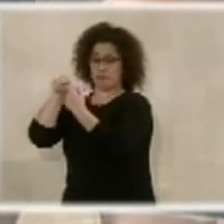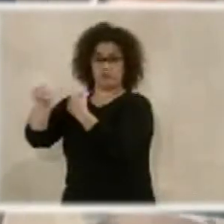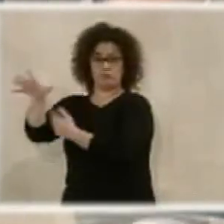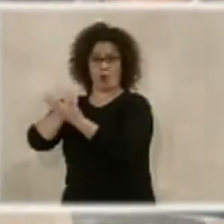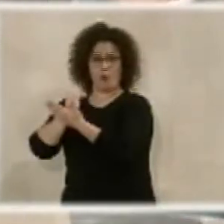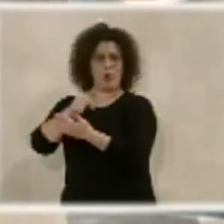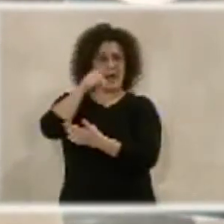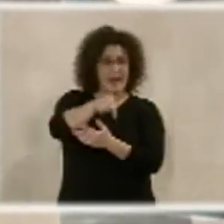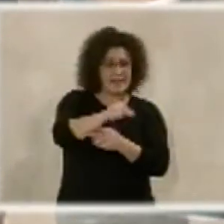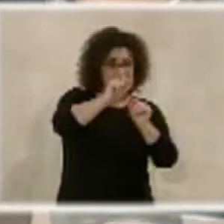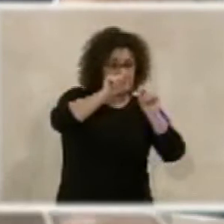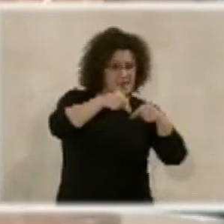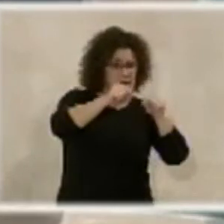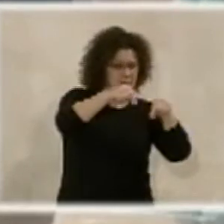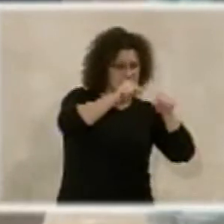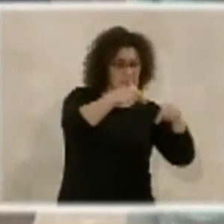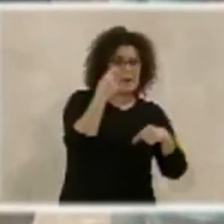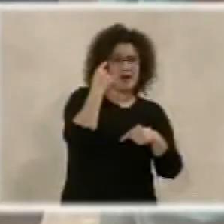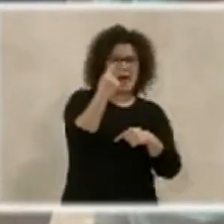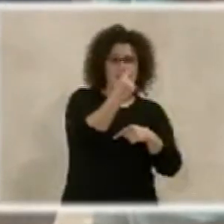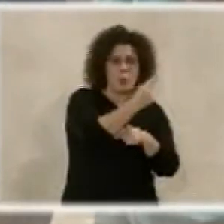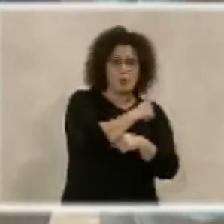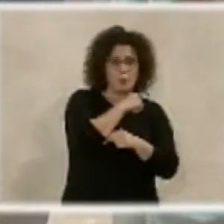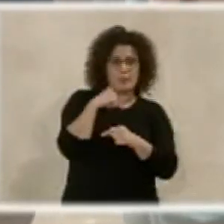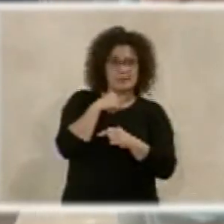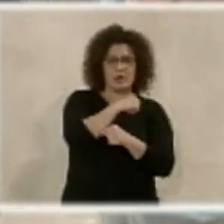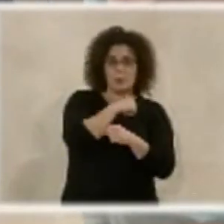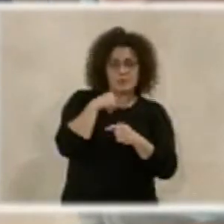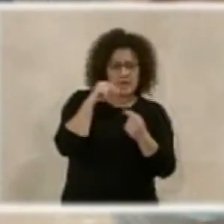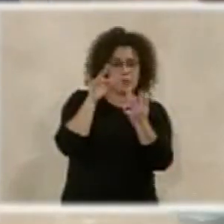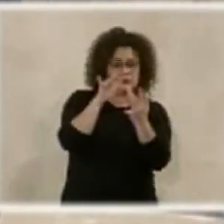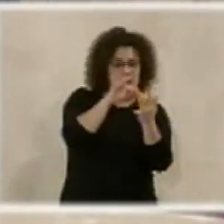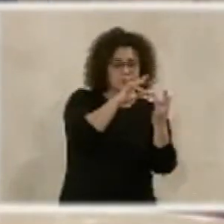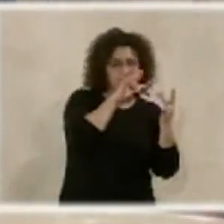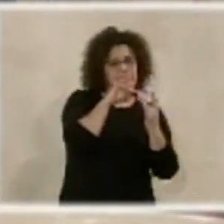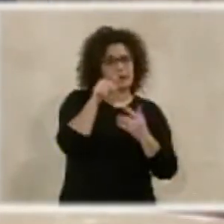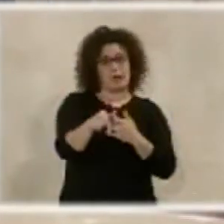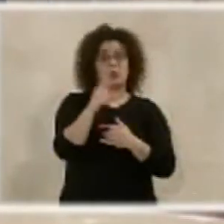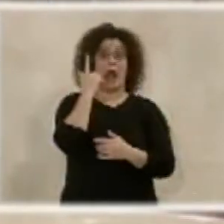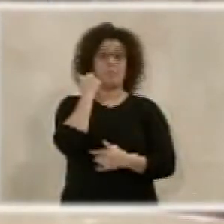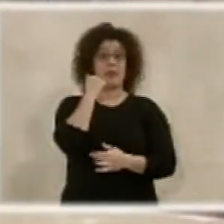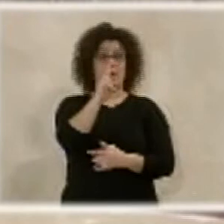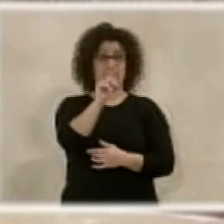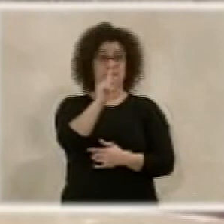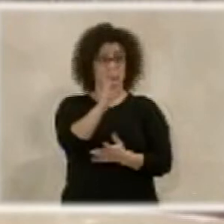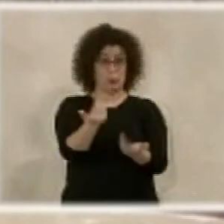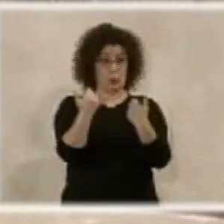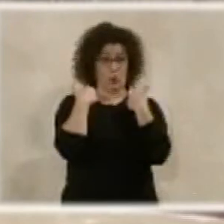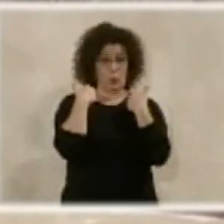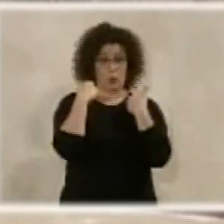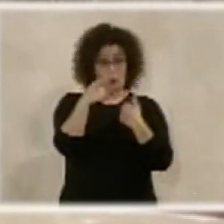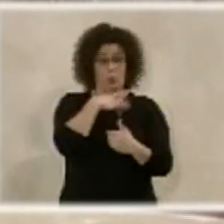firma individual con los propietarios y entendemos que eso puede hacerlo Almería 21, que puede ser una de